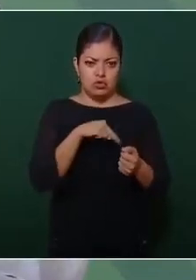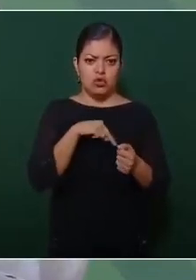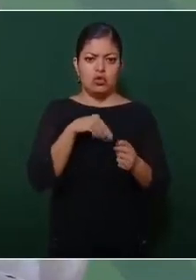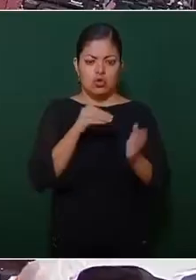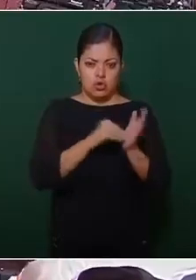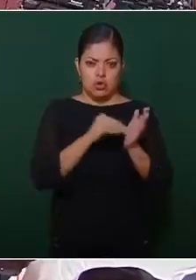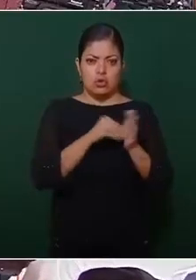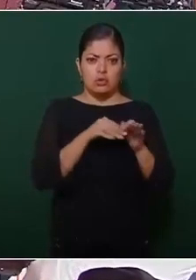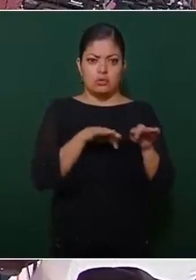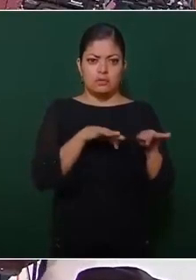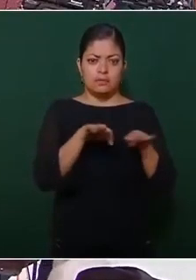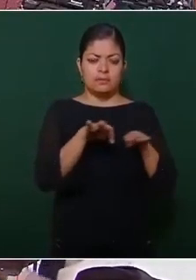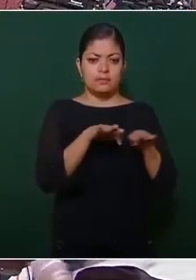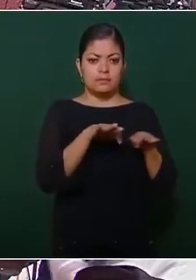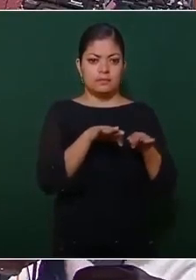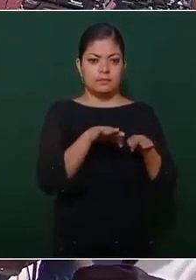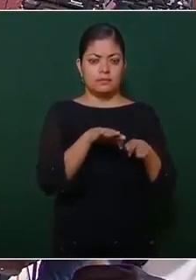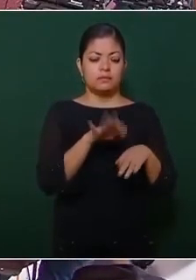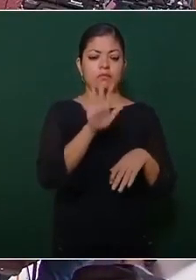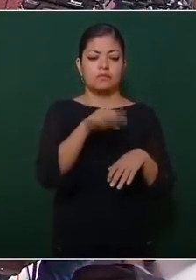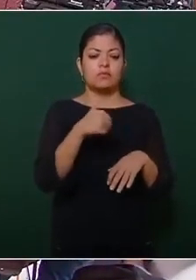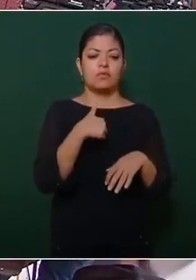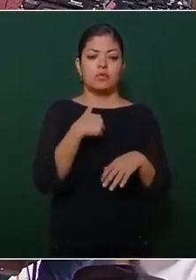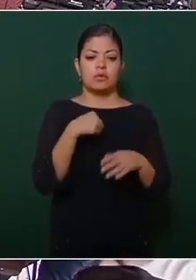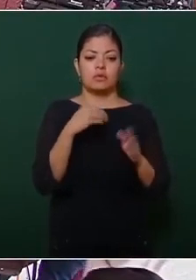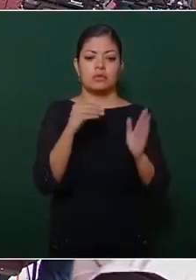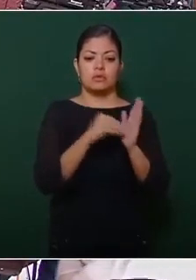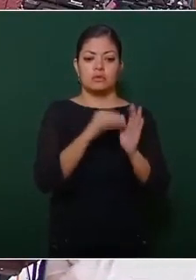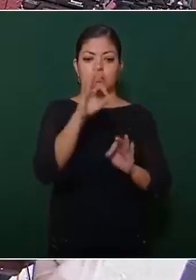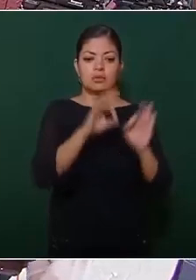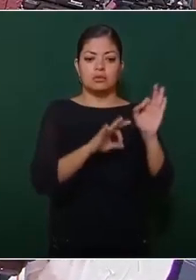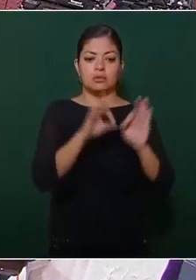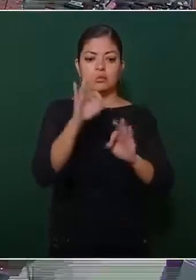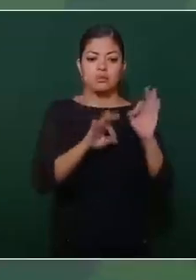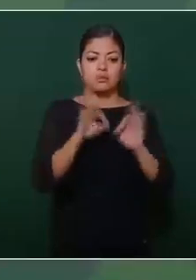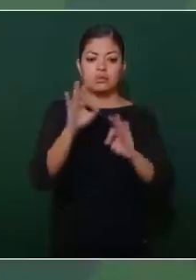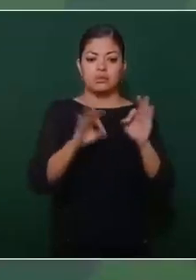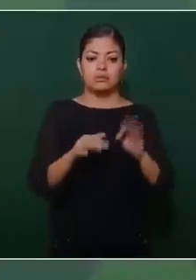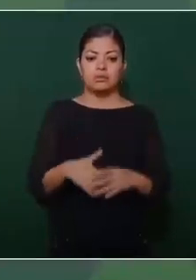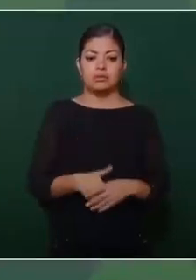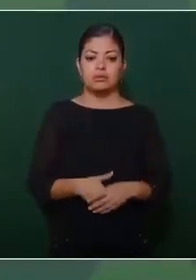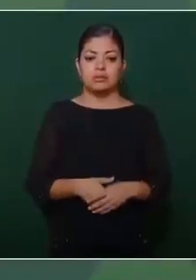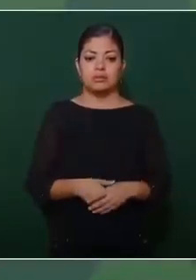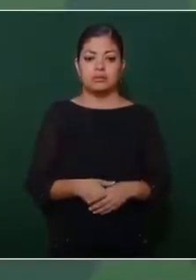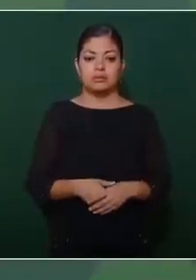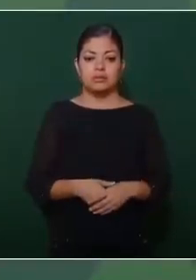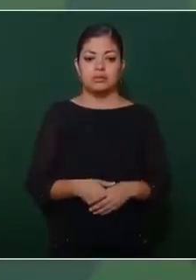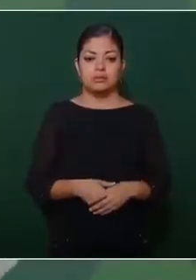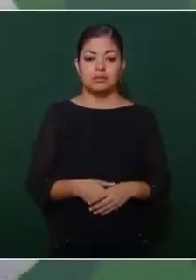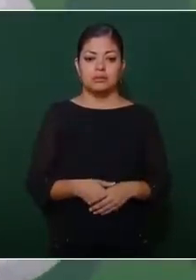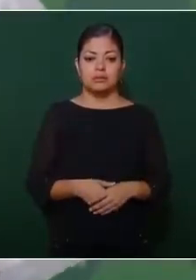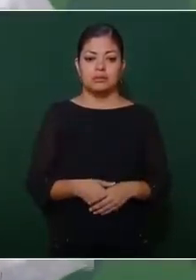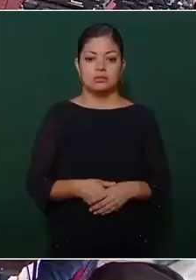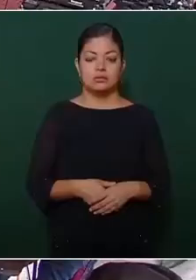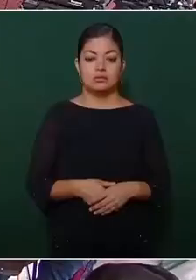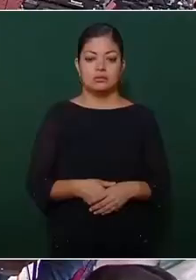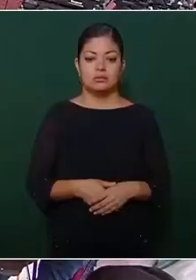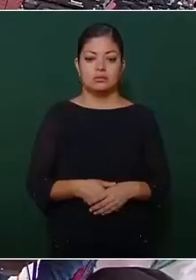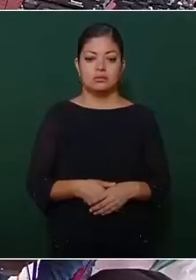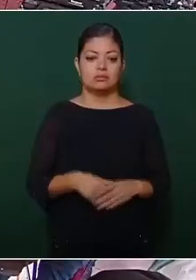para eso. Le voy a poner una gráfica, las